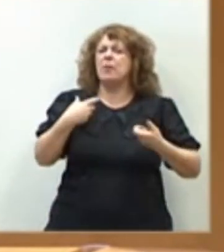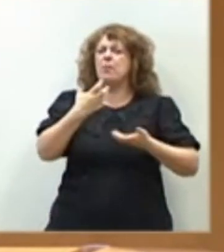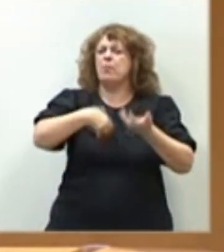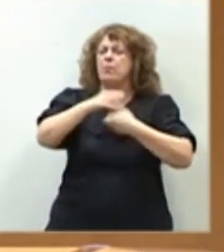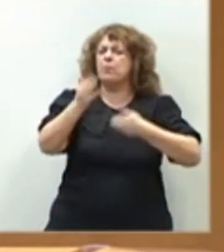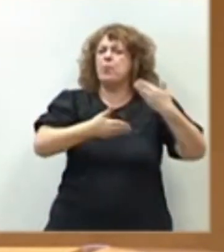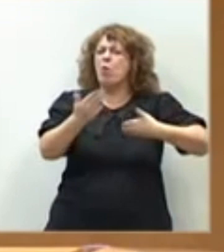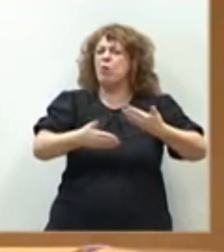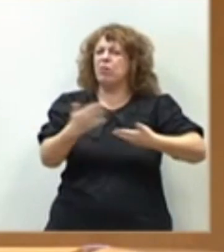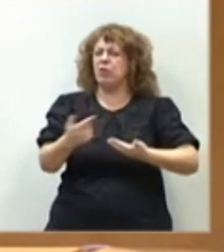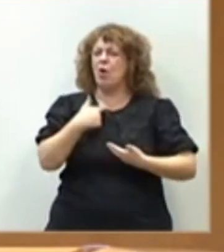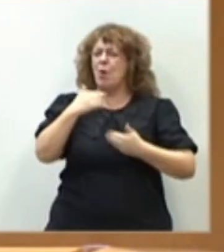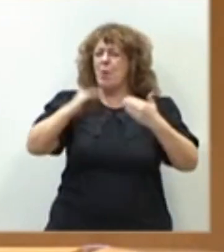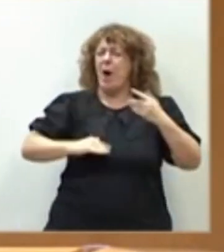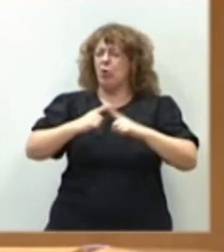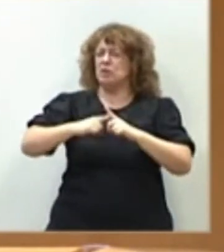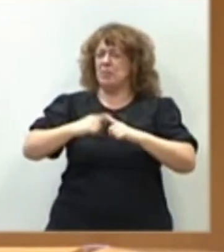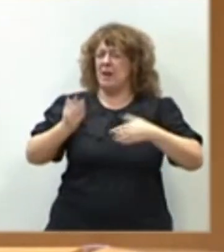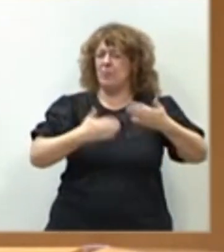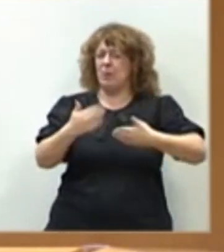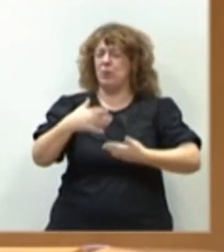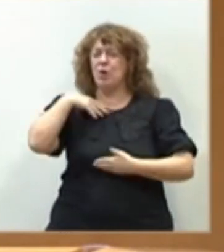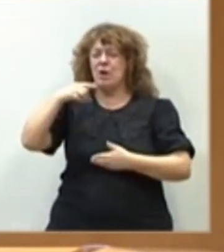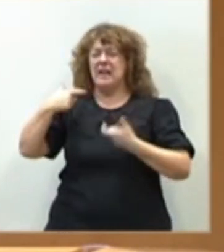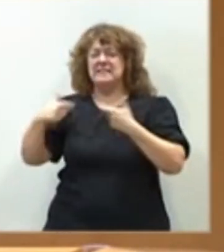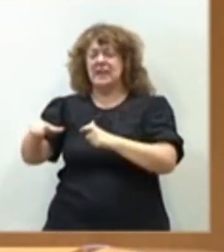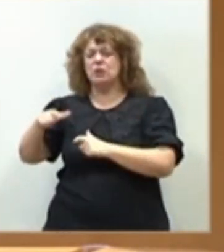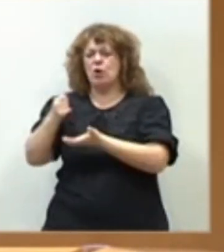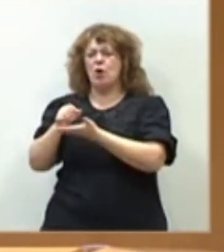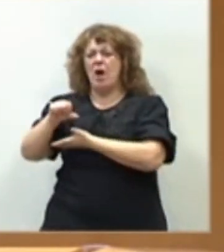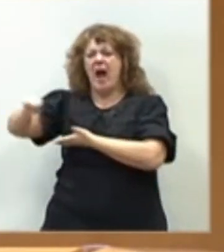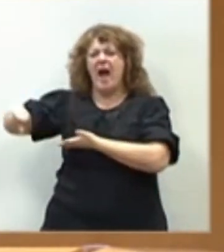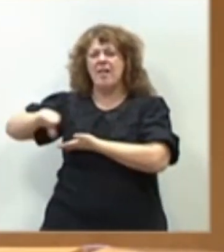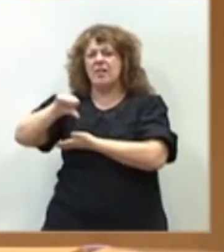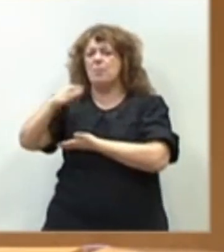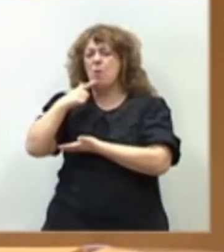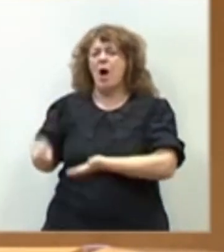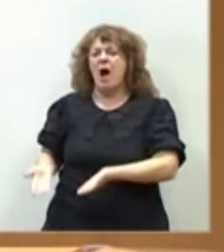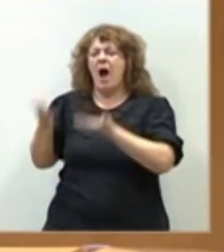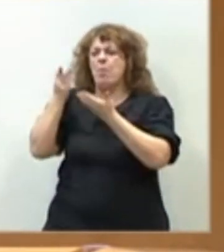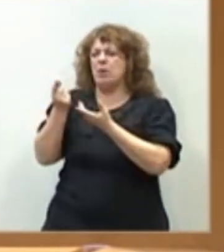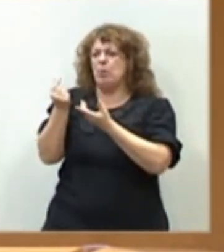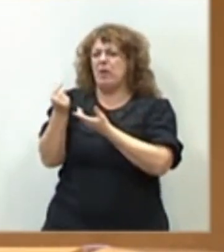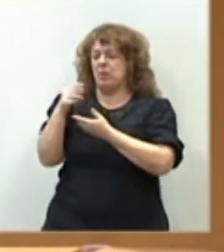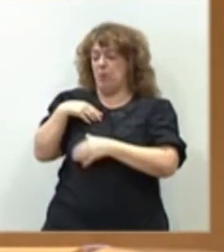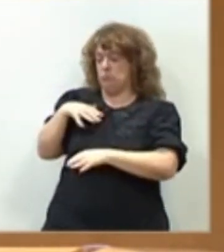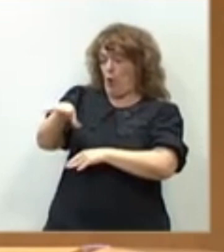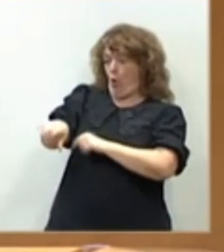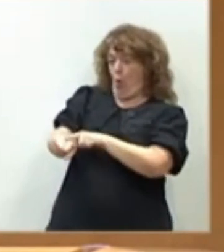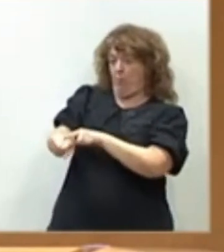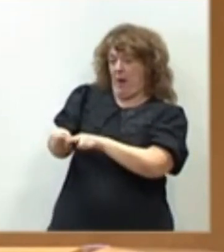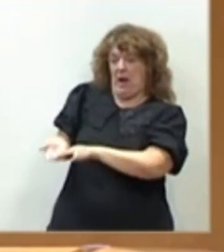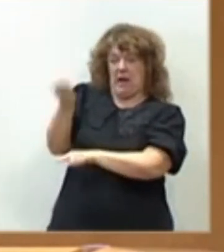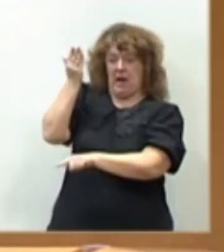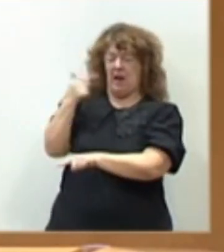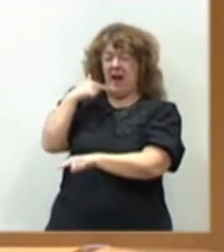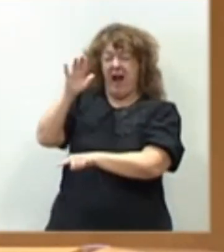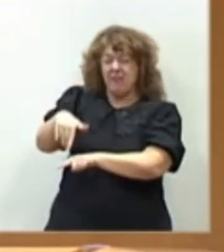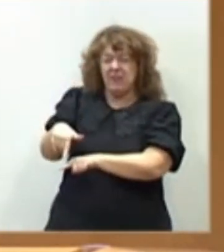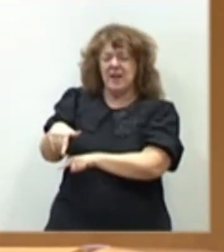sitúa en el sector del aceite en un momento crítico que se traduce en un aumento del precio final para el consumidor, convirtiendo